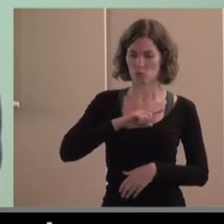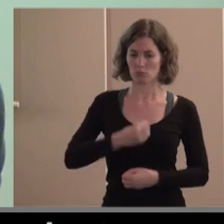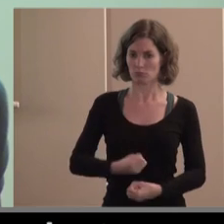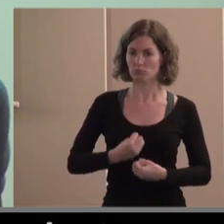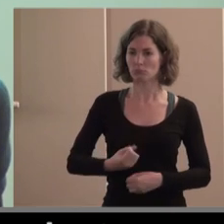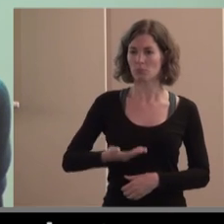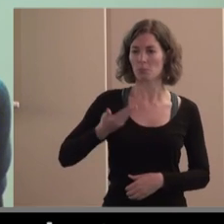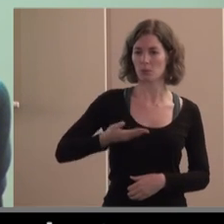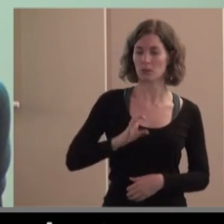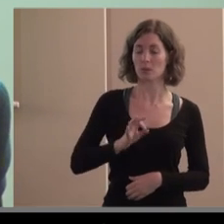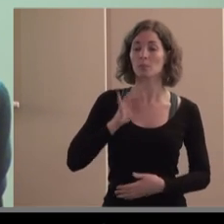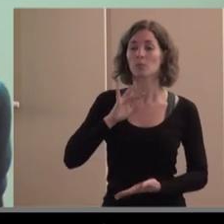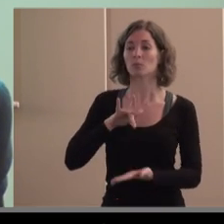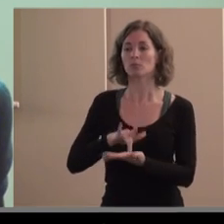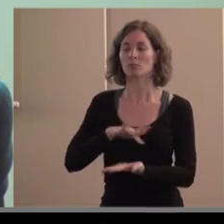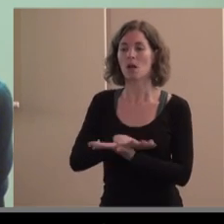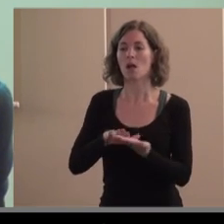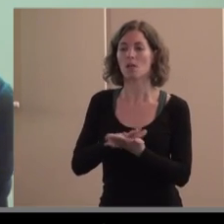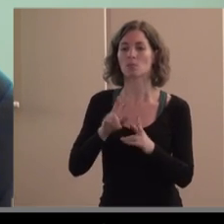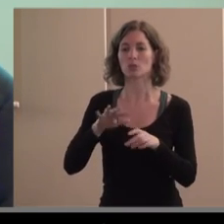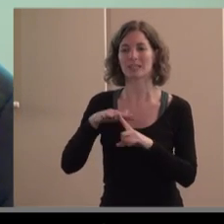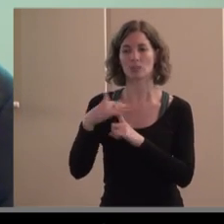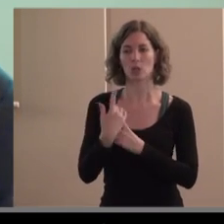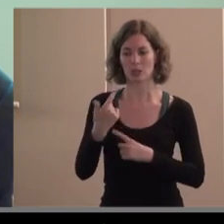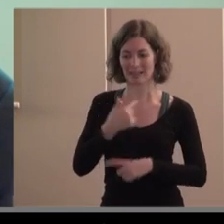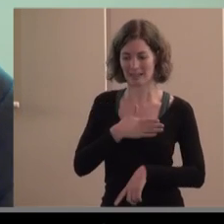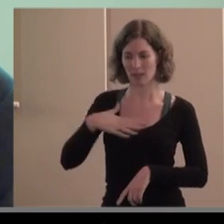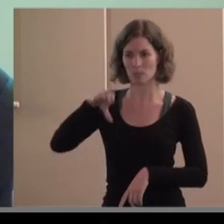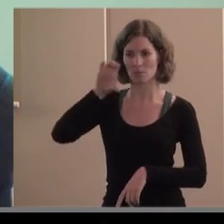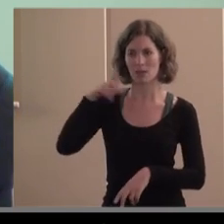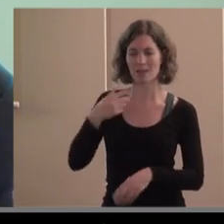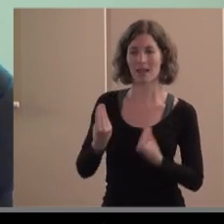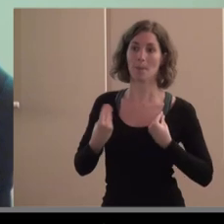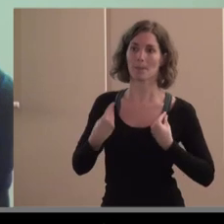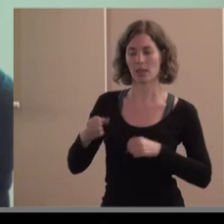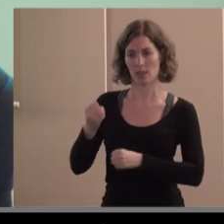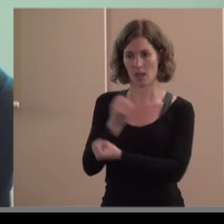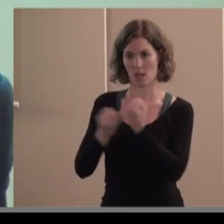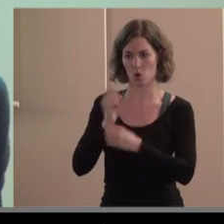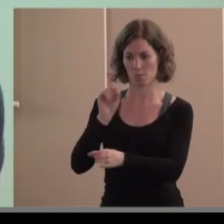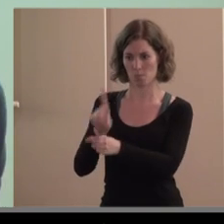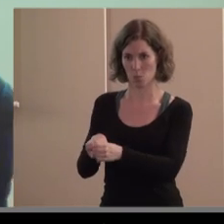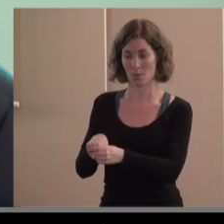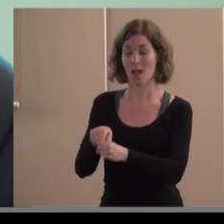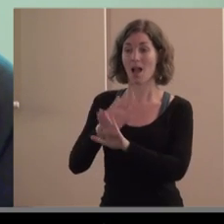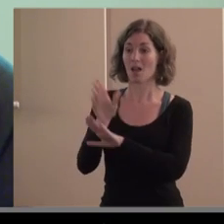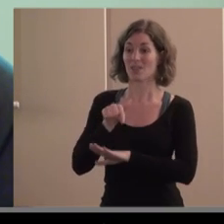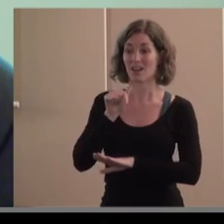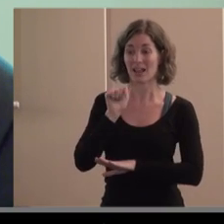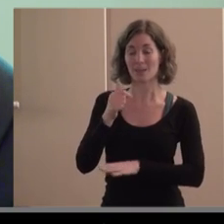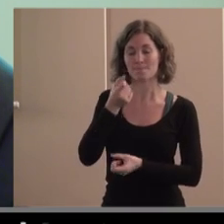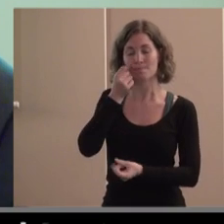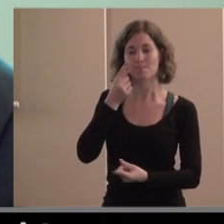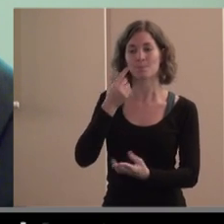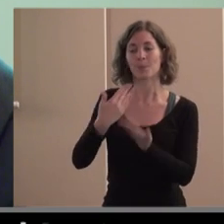veis pero cada vez que hablamos de situaciones de participar en la vida económica del país aquí siempre hablamos del diálogo social que